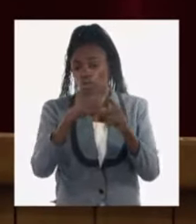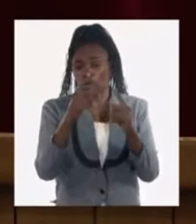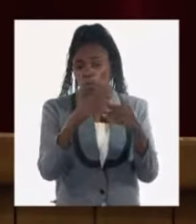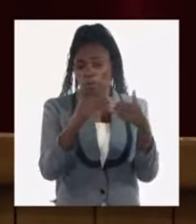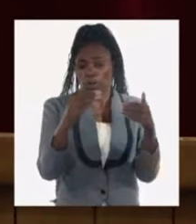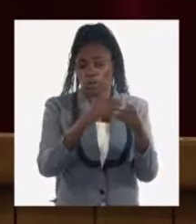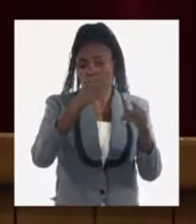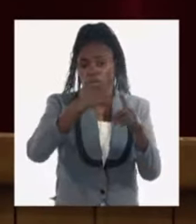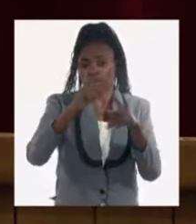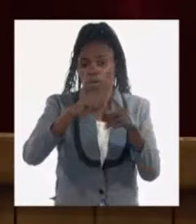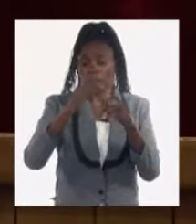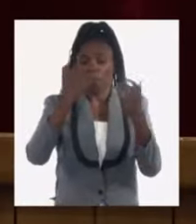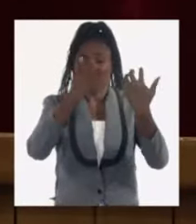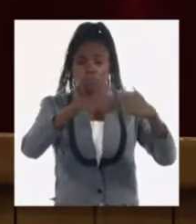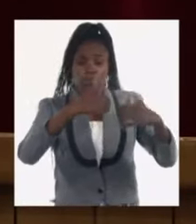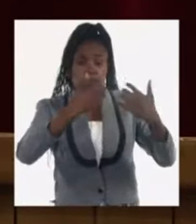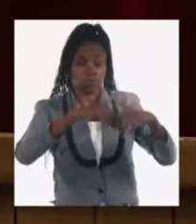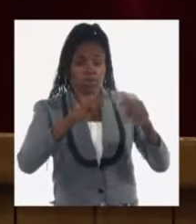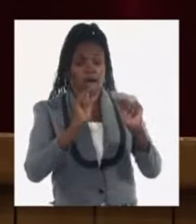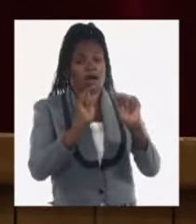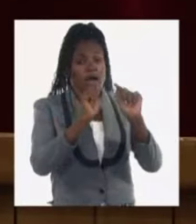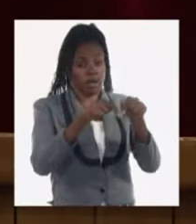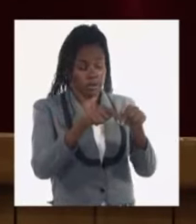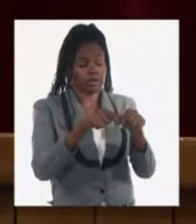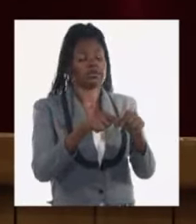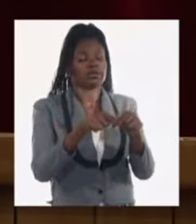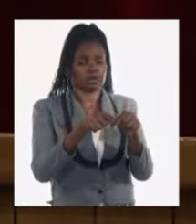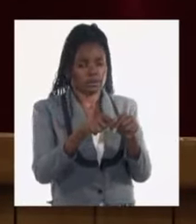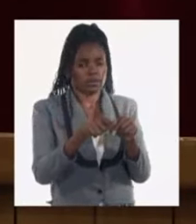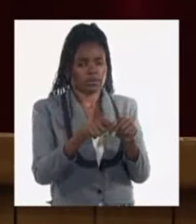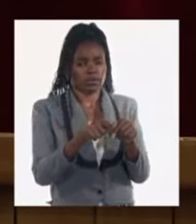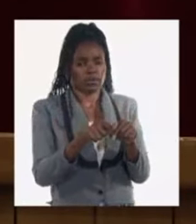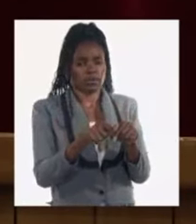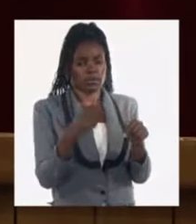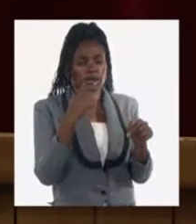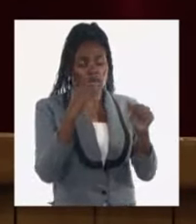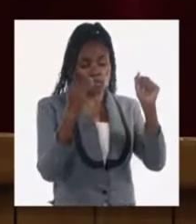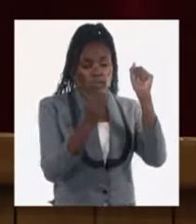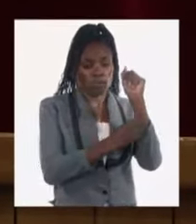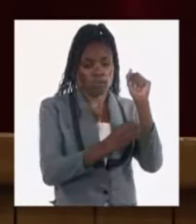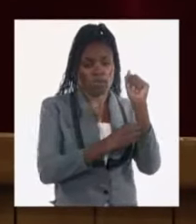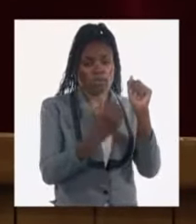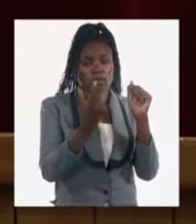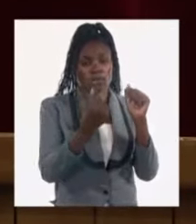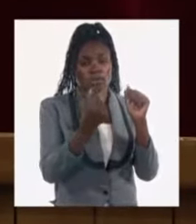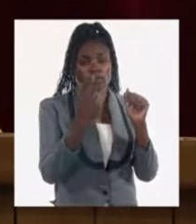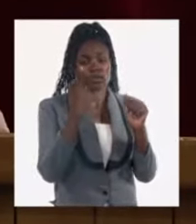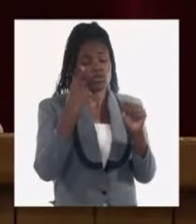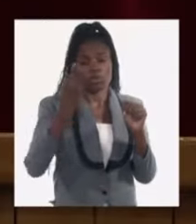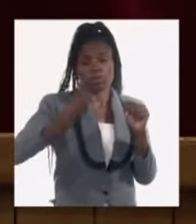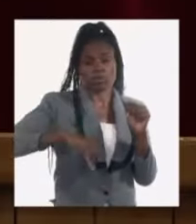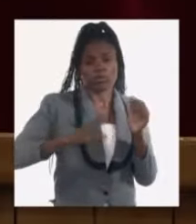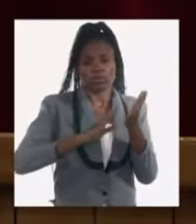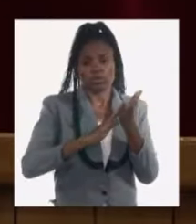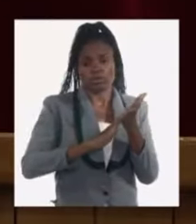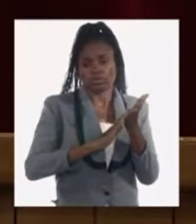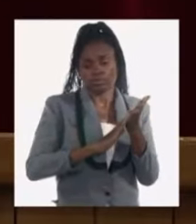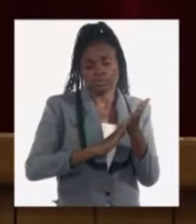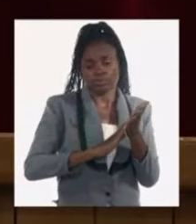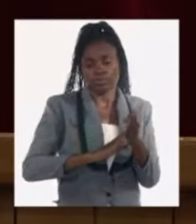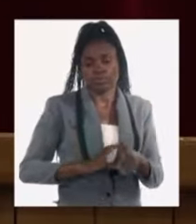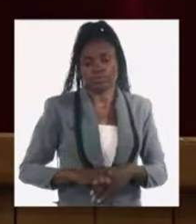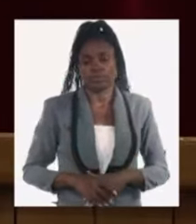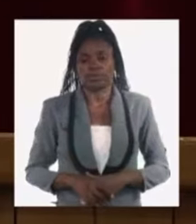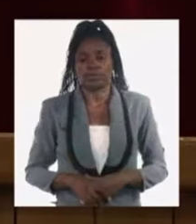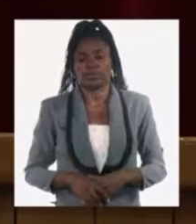insumos para producir por lo tanto ahí hay una brecha y una potencialidad de la economía que no estamos aprovechando suficientemente